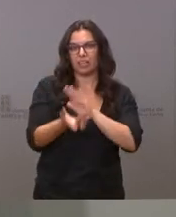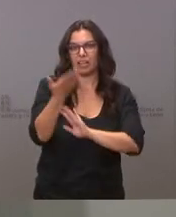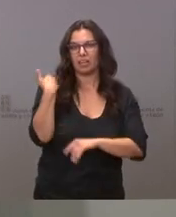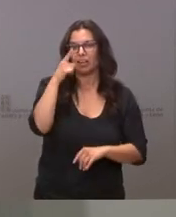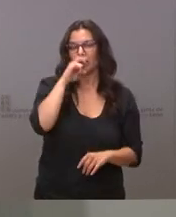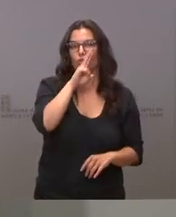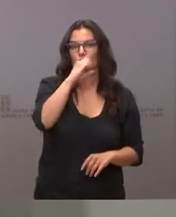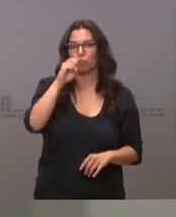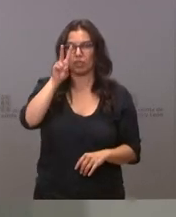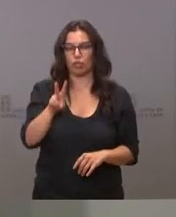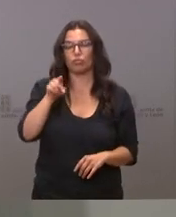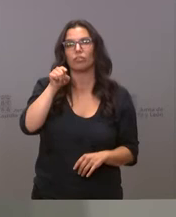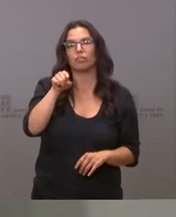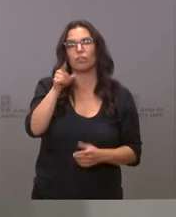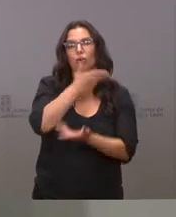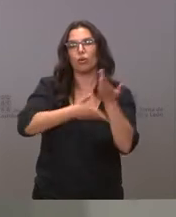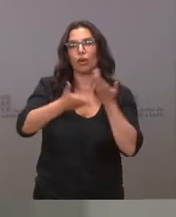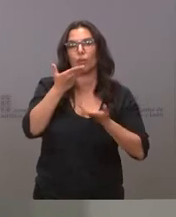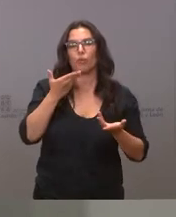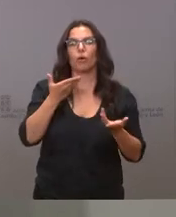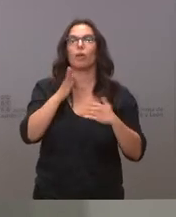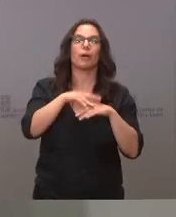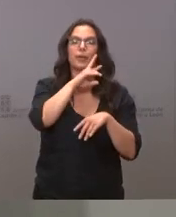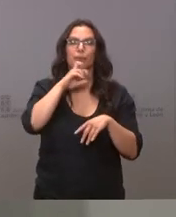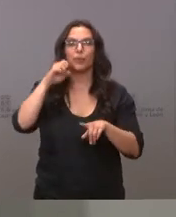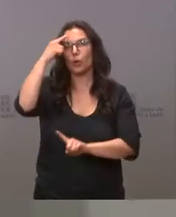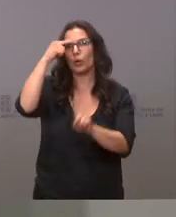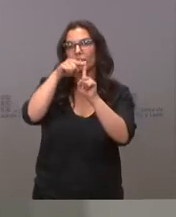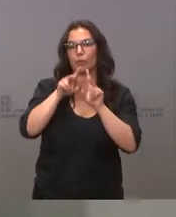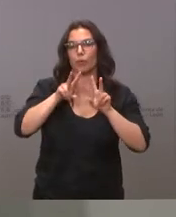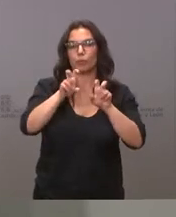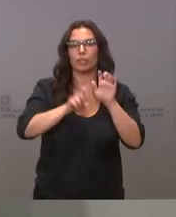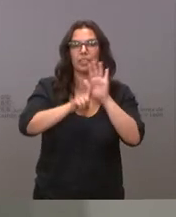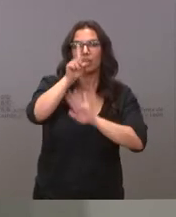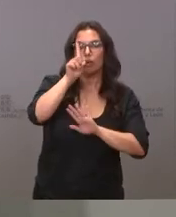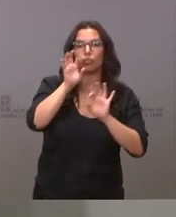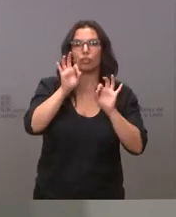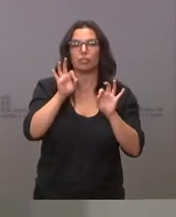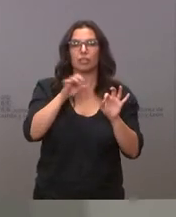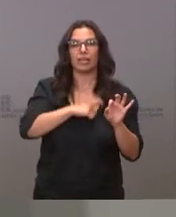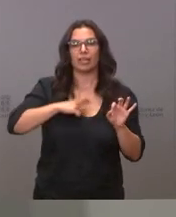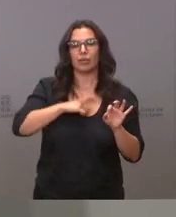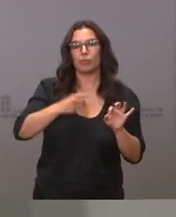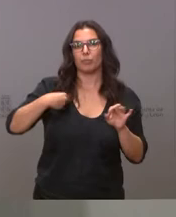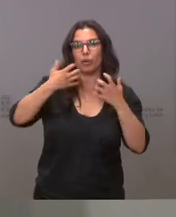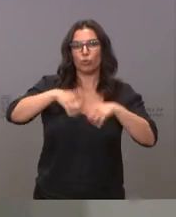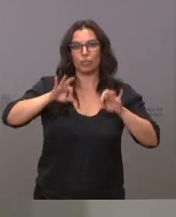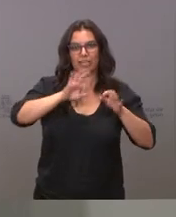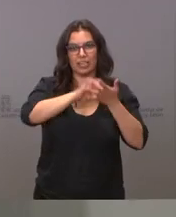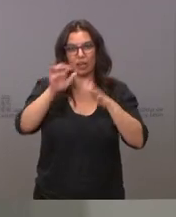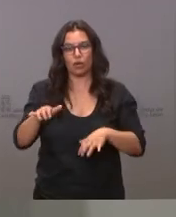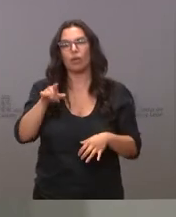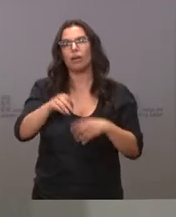2002 y que colabora manteniendo los objetivos iniciales de desarrollo de las conexiones entre el monte y la industria de Castilla y León,